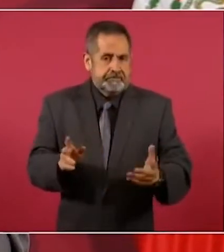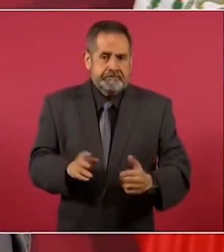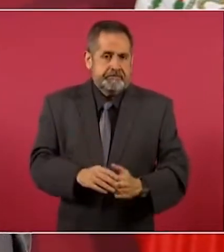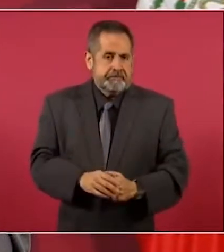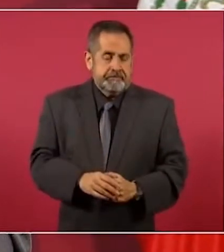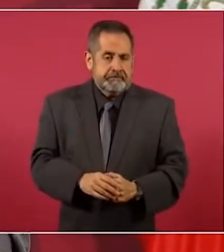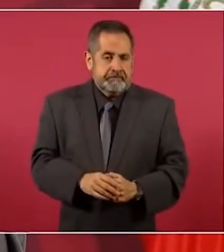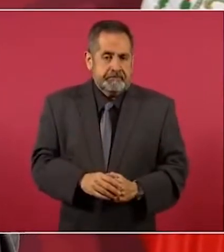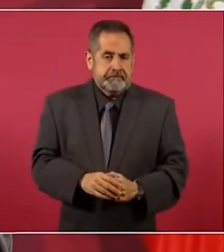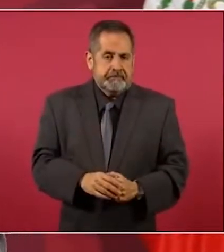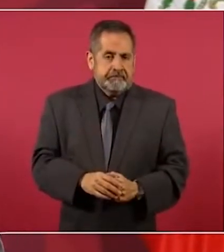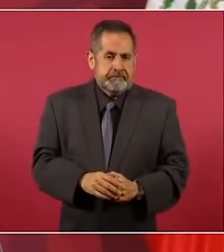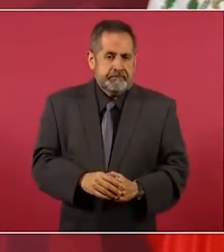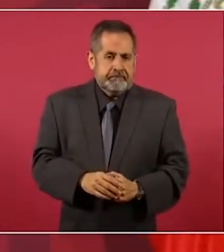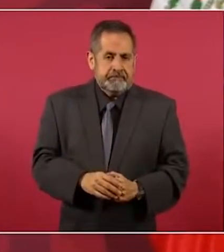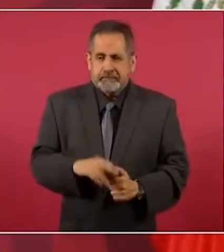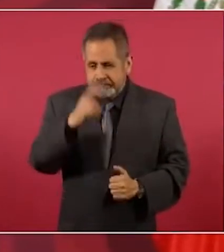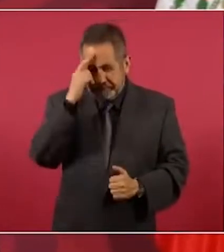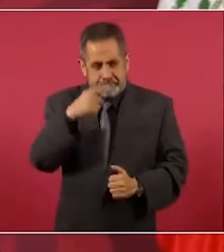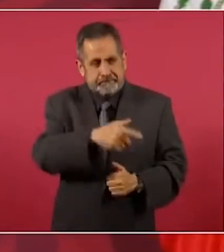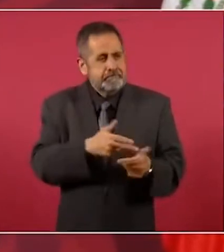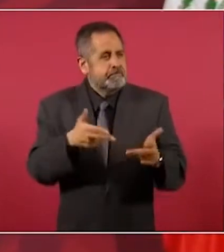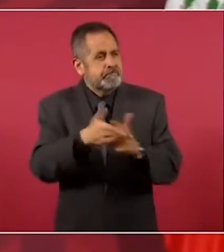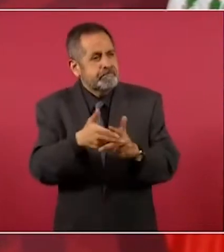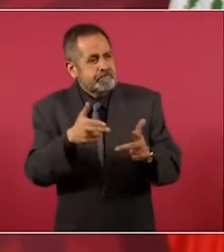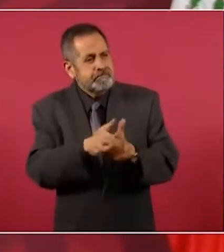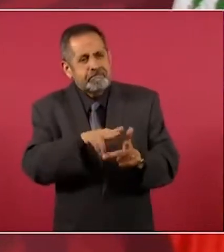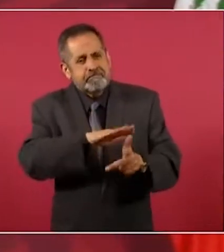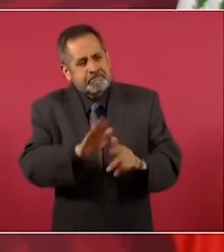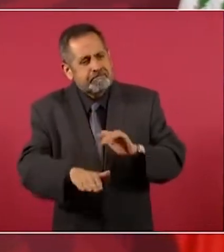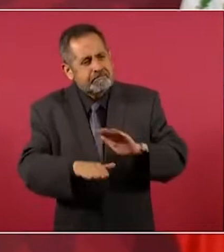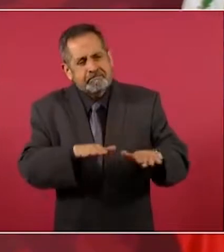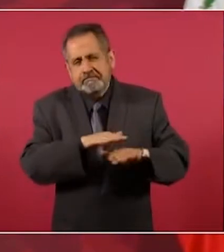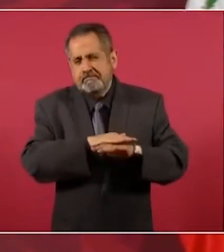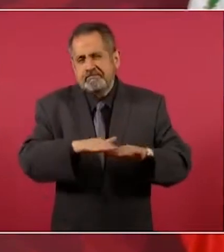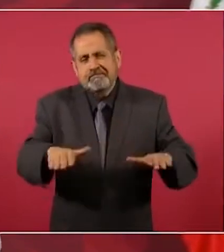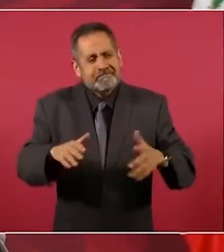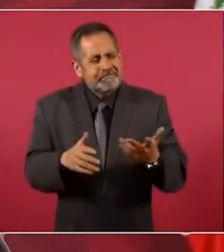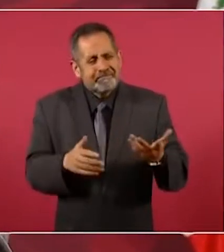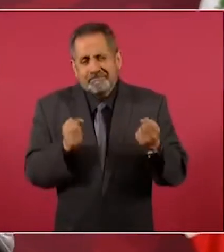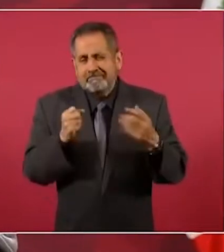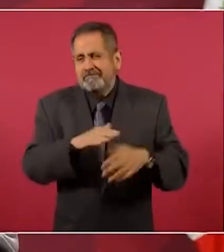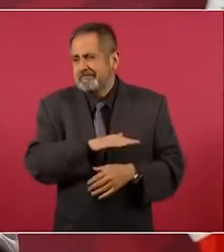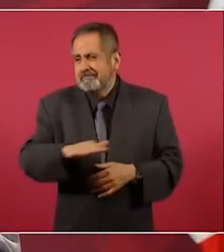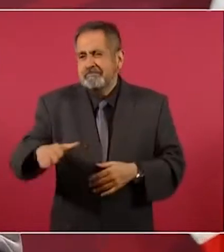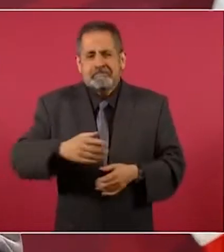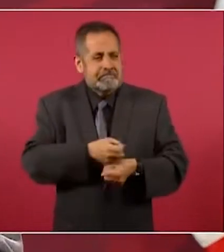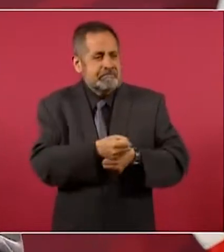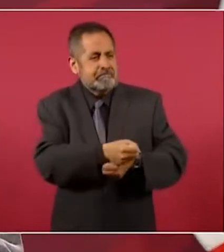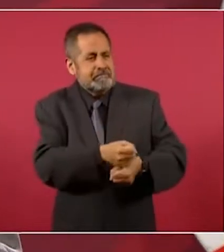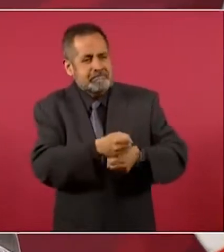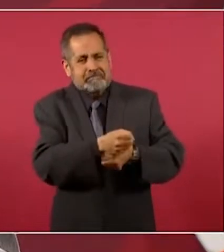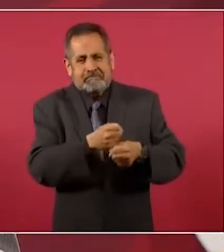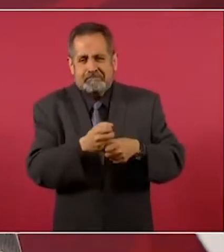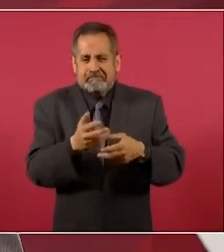Los asesinatos, las masacres, las torturas,